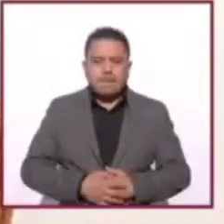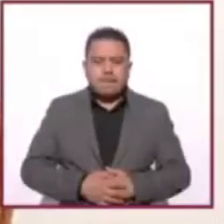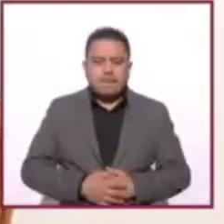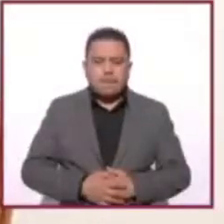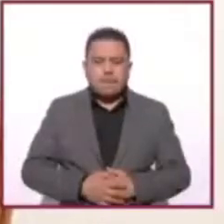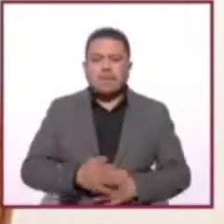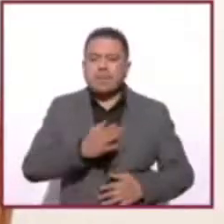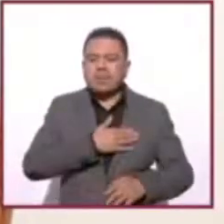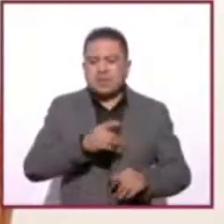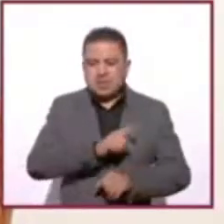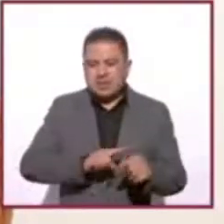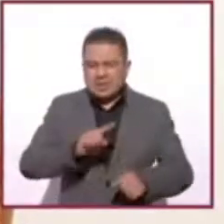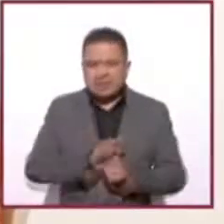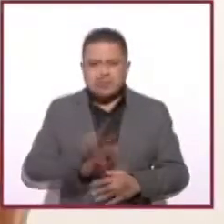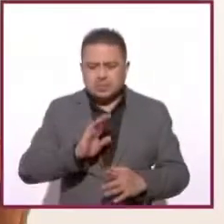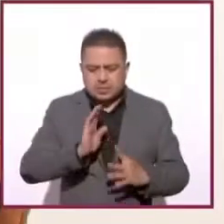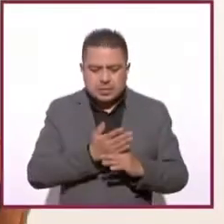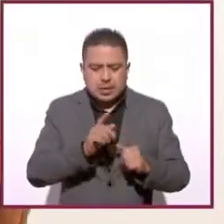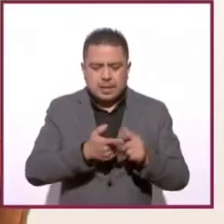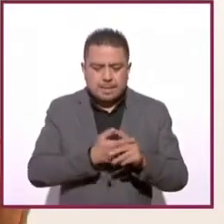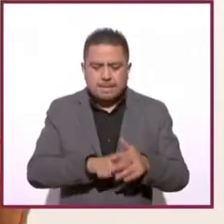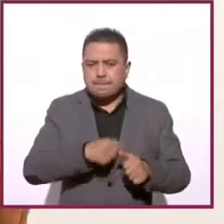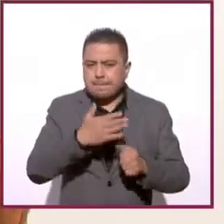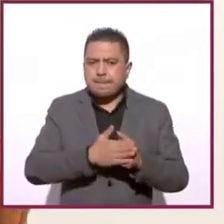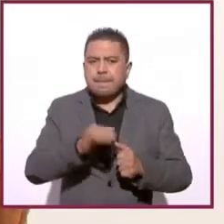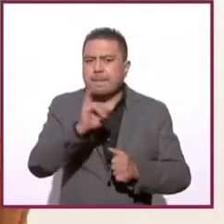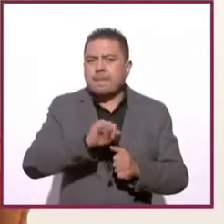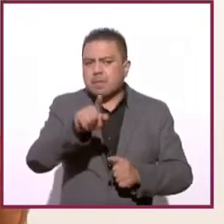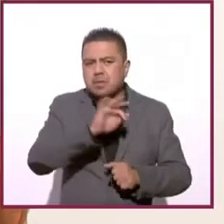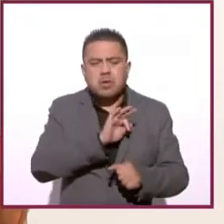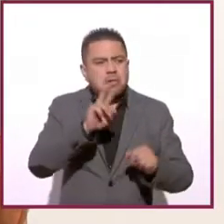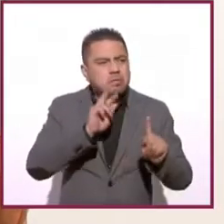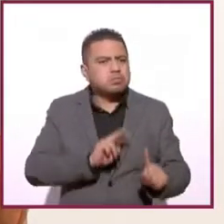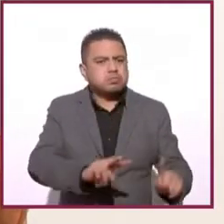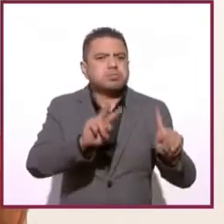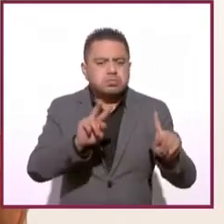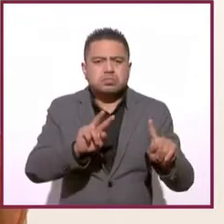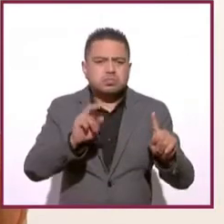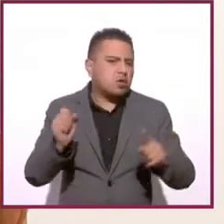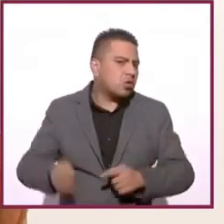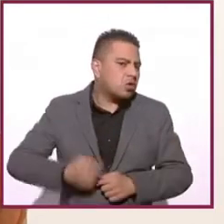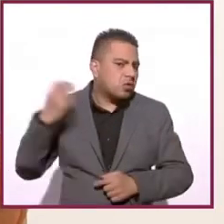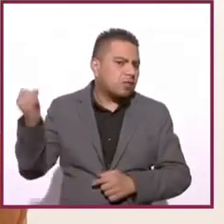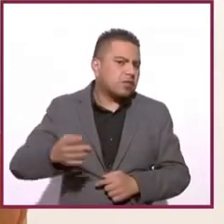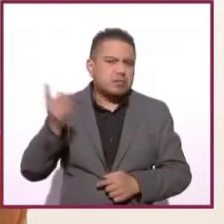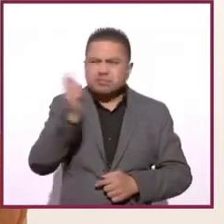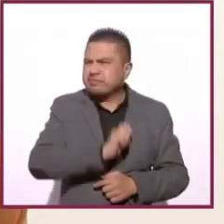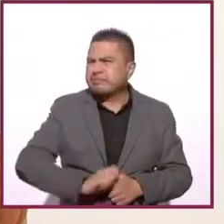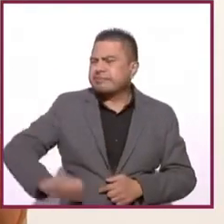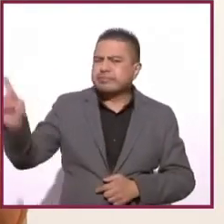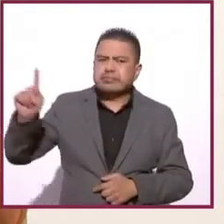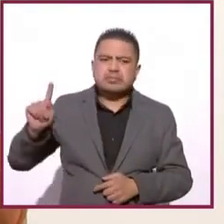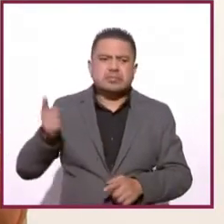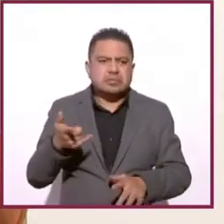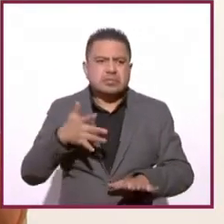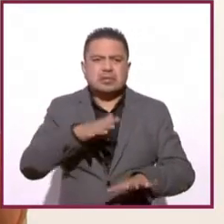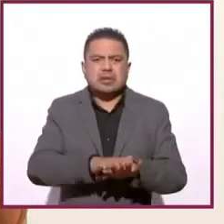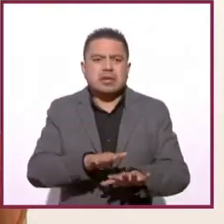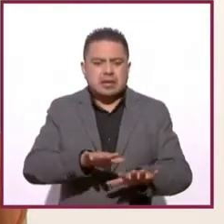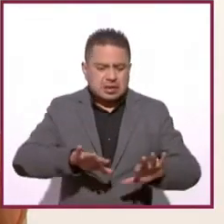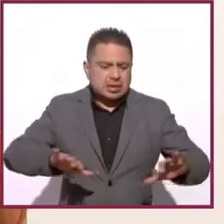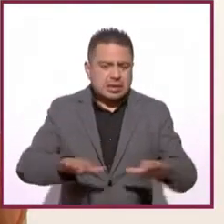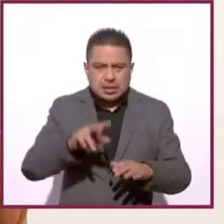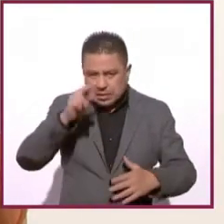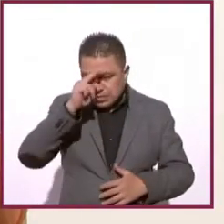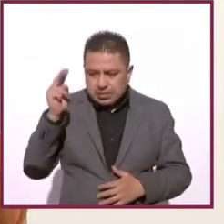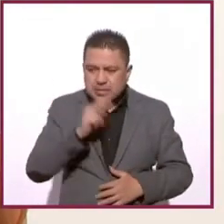Buen día Lupita, buenos días a todos. Como jueves usted podrá ver de manera virtual las conferencias de los expertos que integran la Academia Mexicana